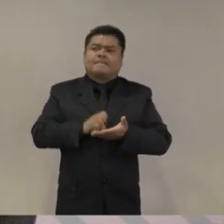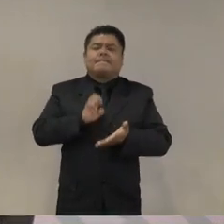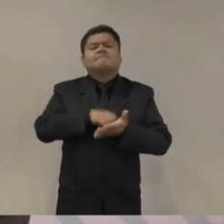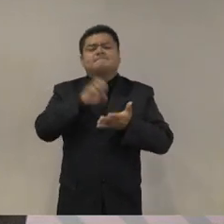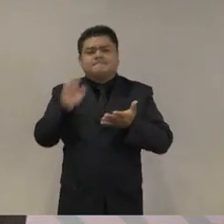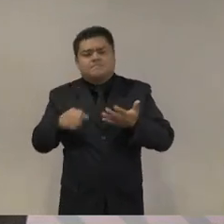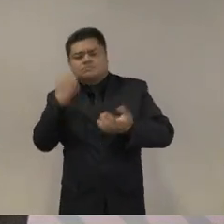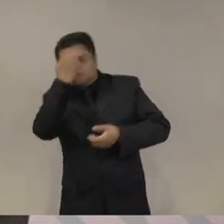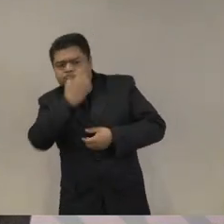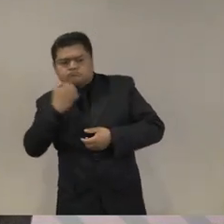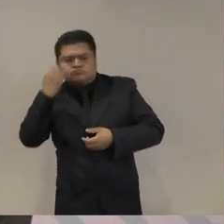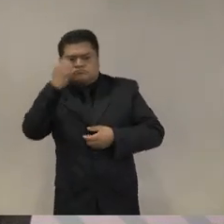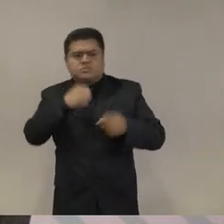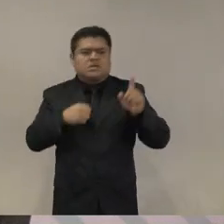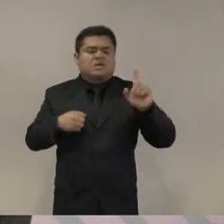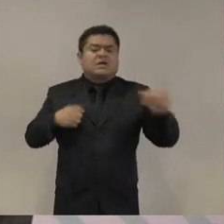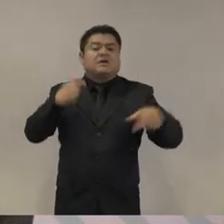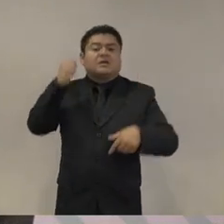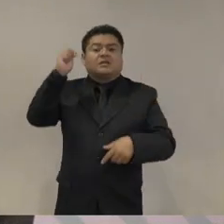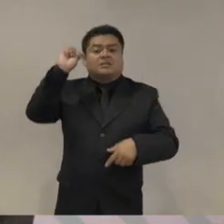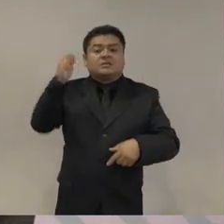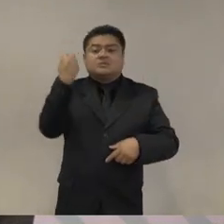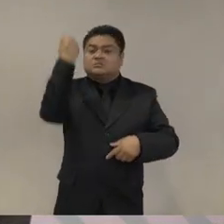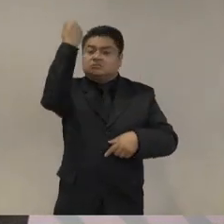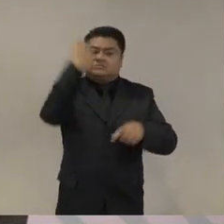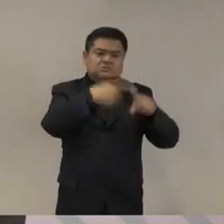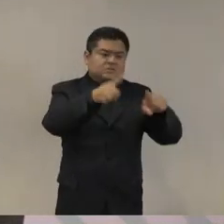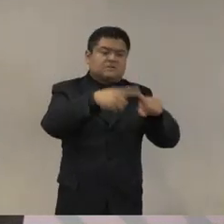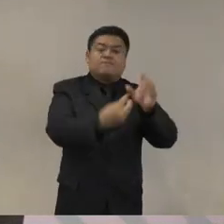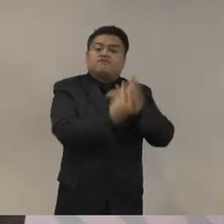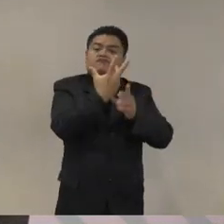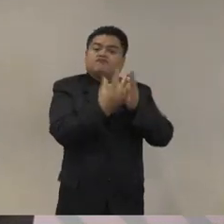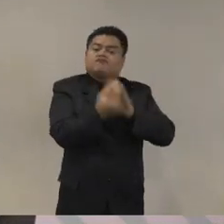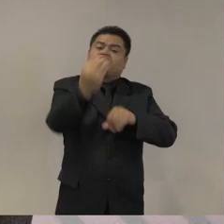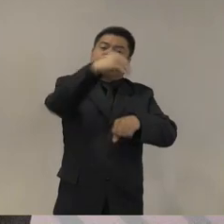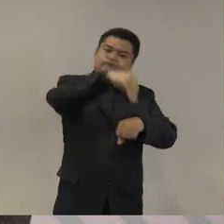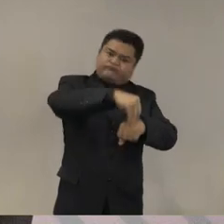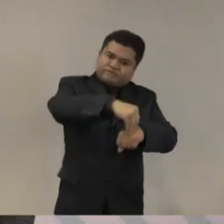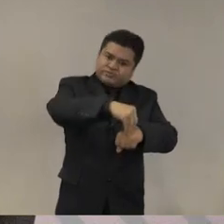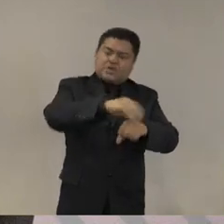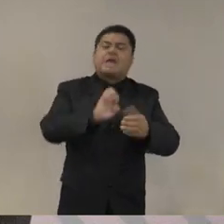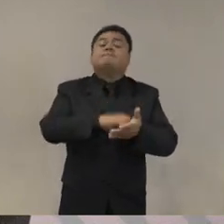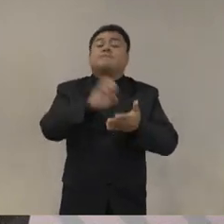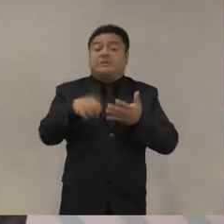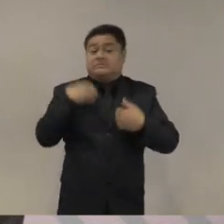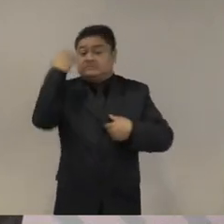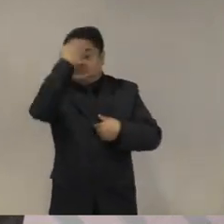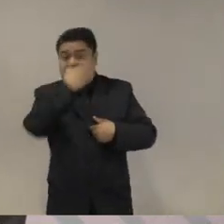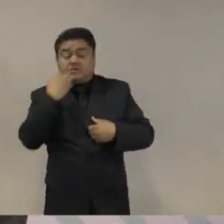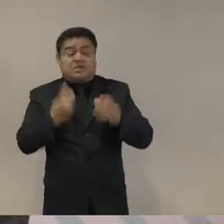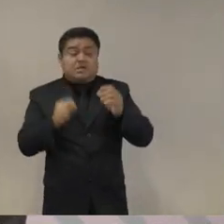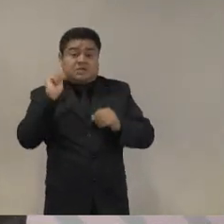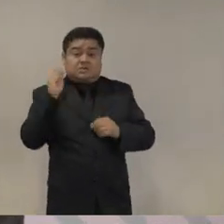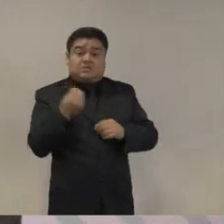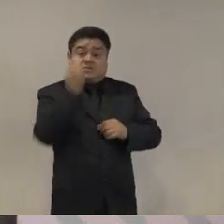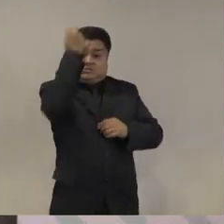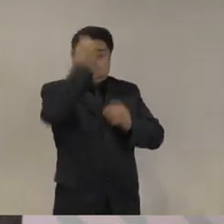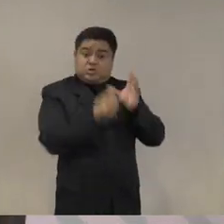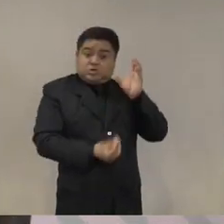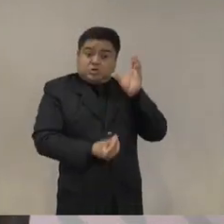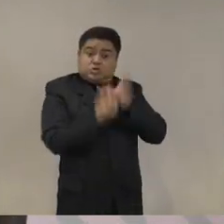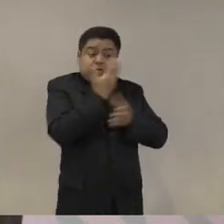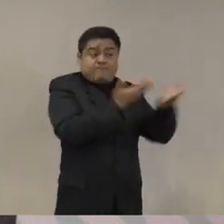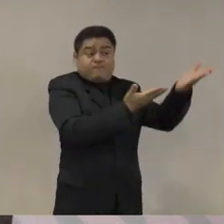por ejemplo un cambio de tecnologías el decaimiento de un sector industrial ¿por qué lo digo? porque cada empresa tiene anclaje